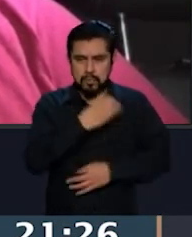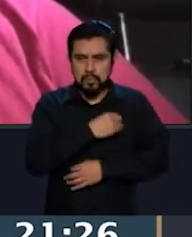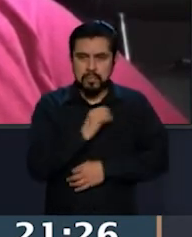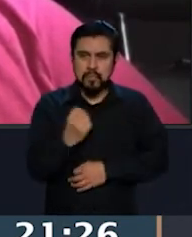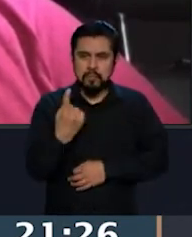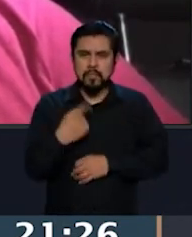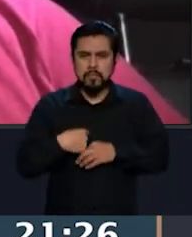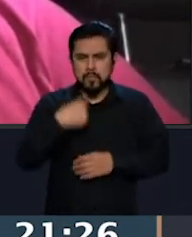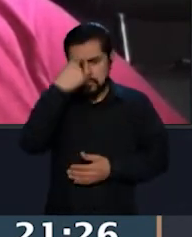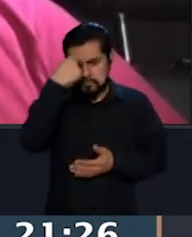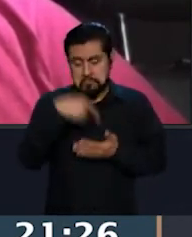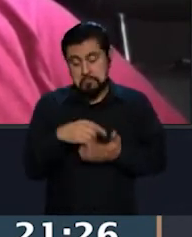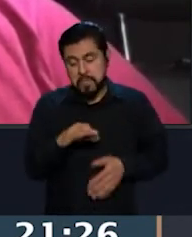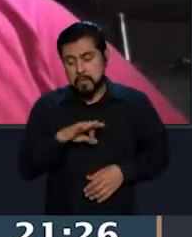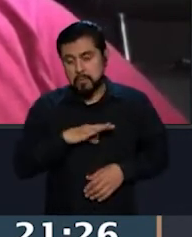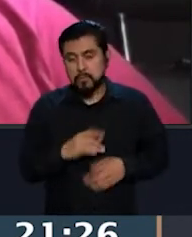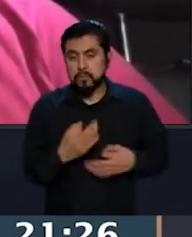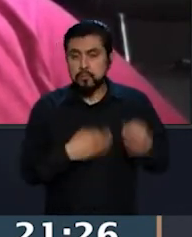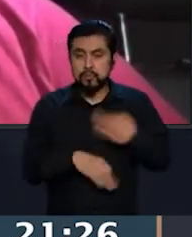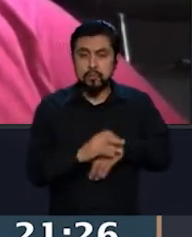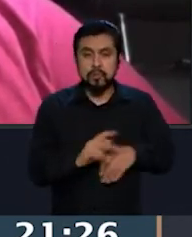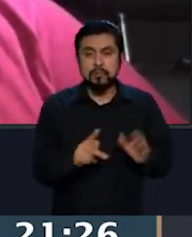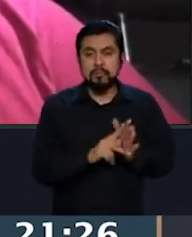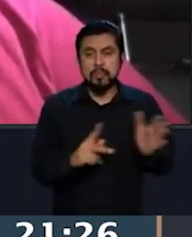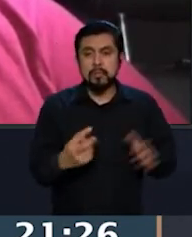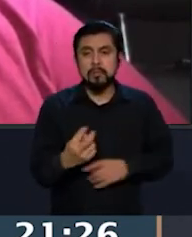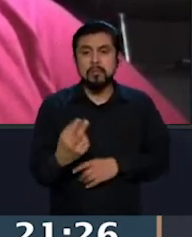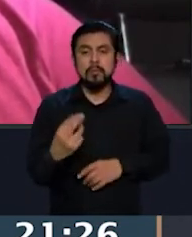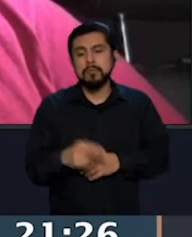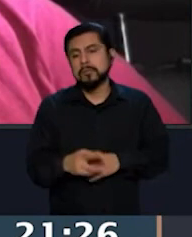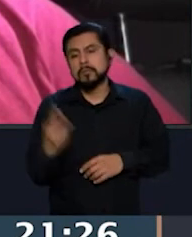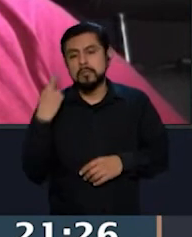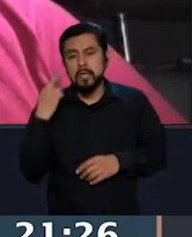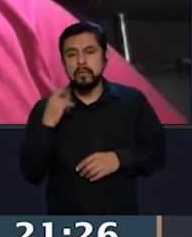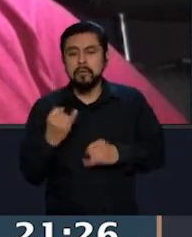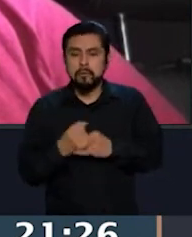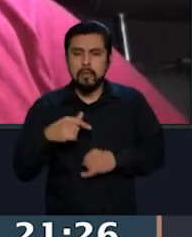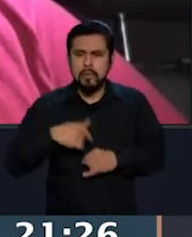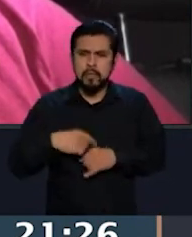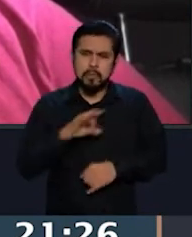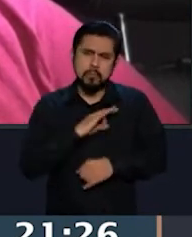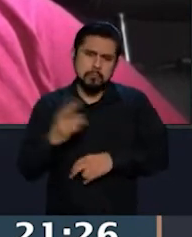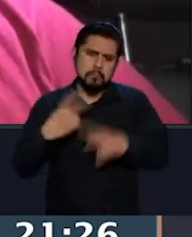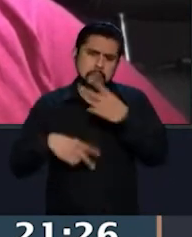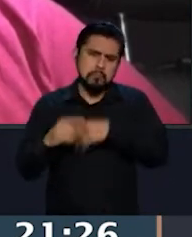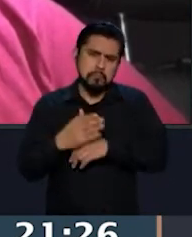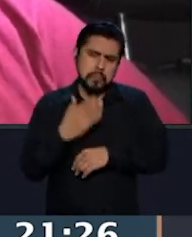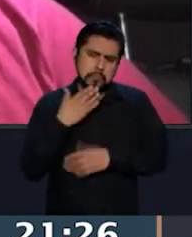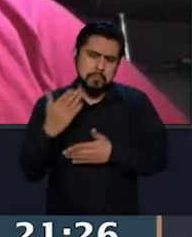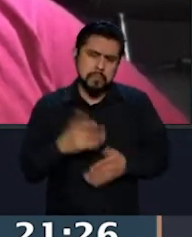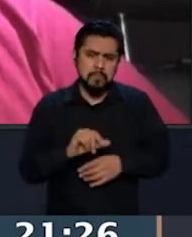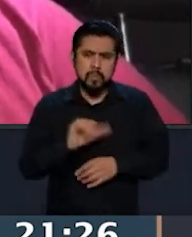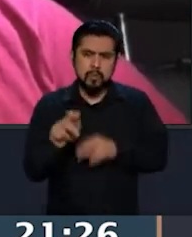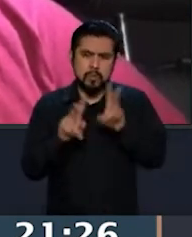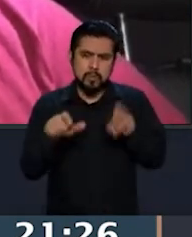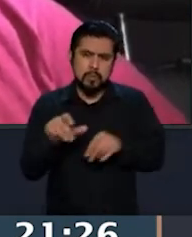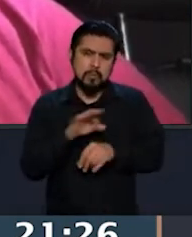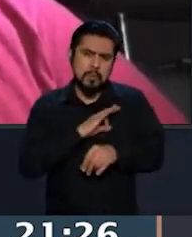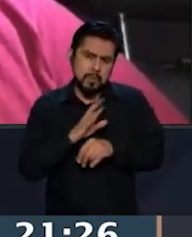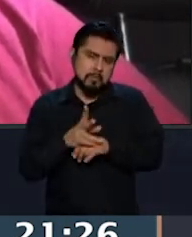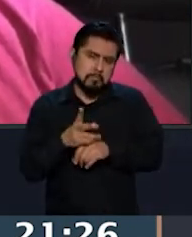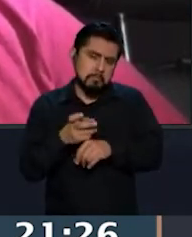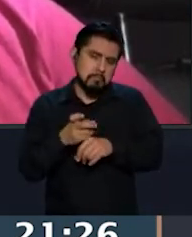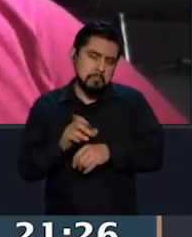son de todos, los medios públicos son de todas, de todos y de todos, entonces tenga claro que esta es una puerta abierta para cuando tenga algún otro tema. aquí tiene